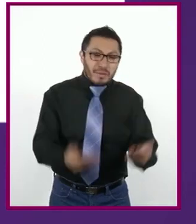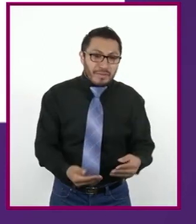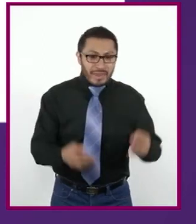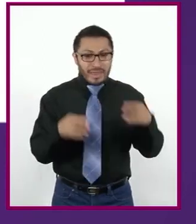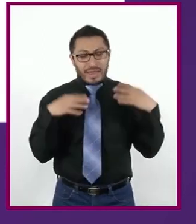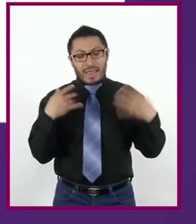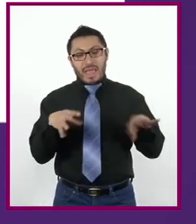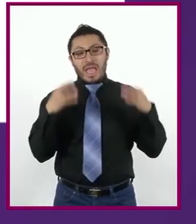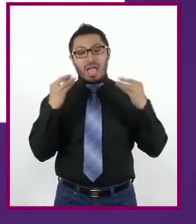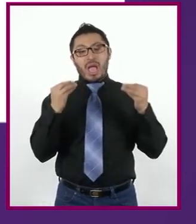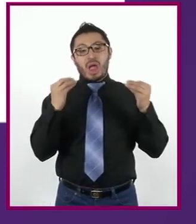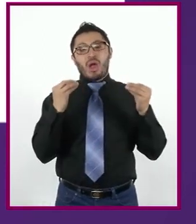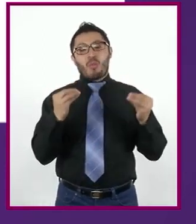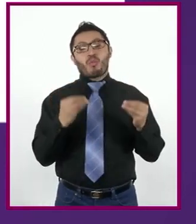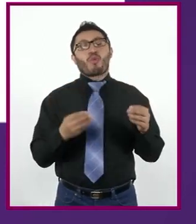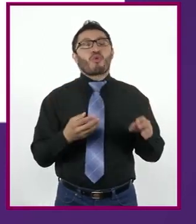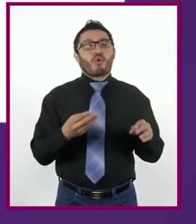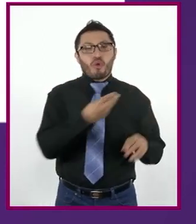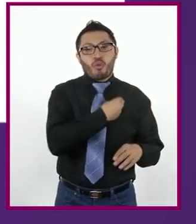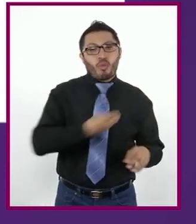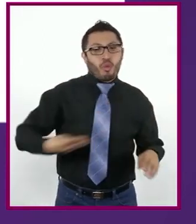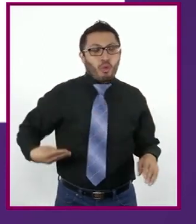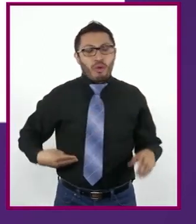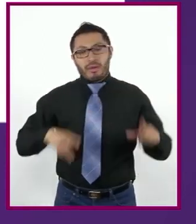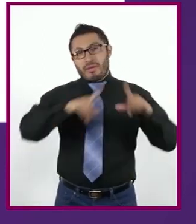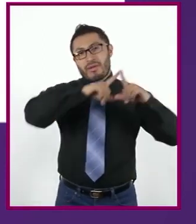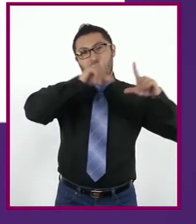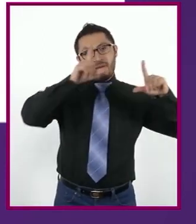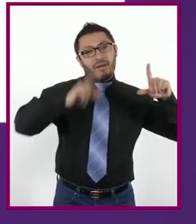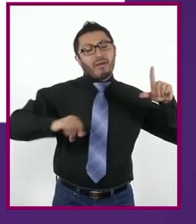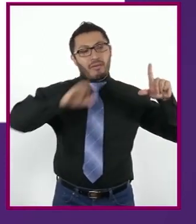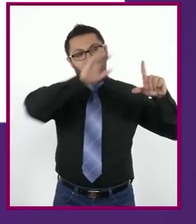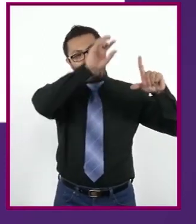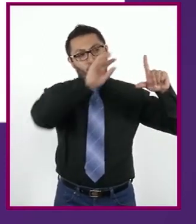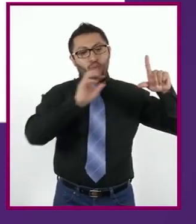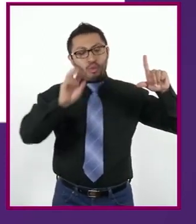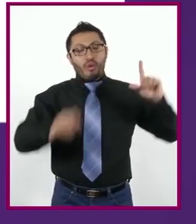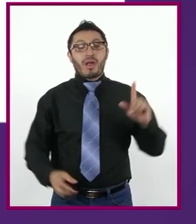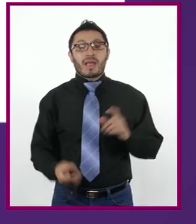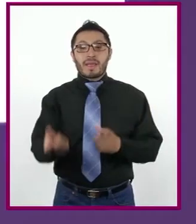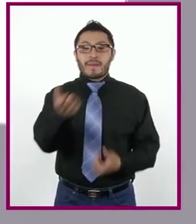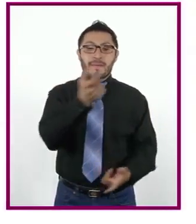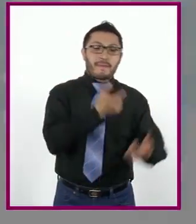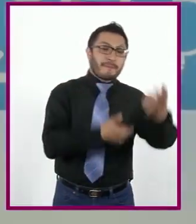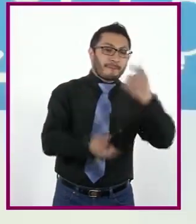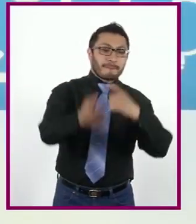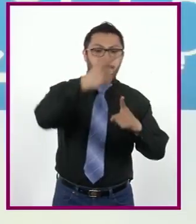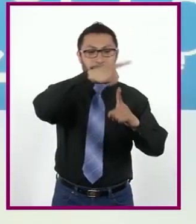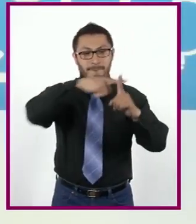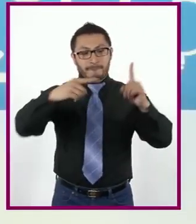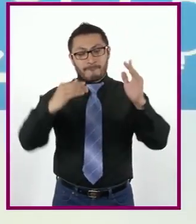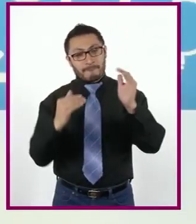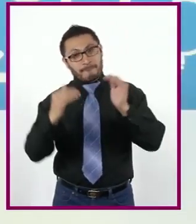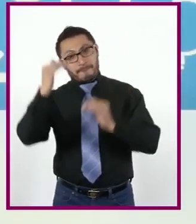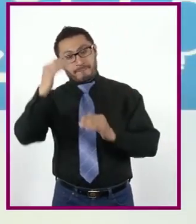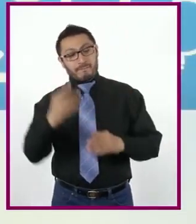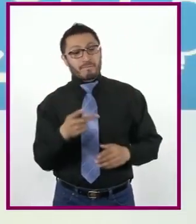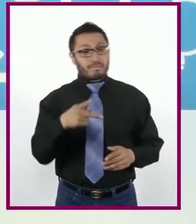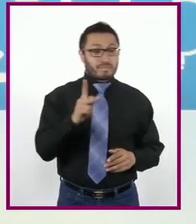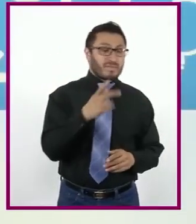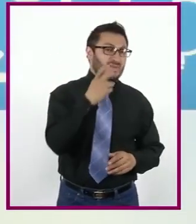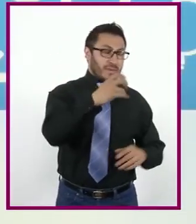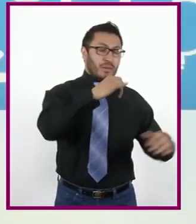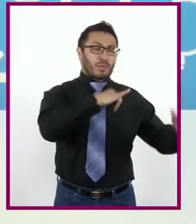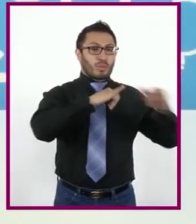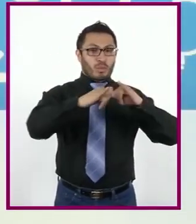mayor proporción de los municipios mexicanos tienen ingresos medios y altos. Pues según estos